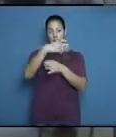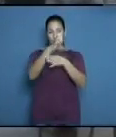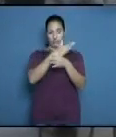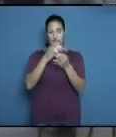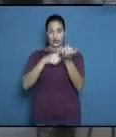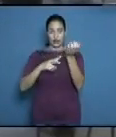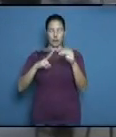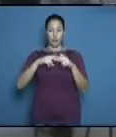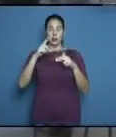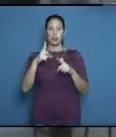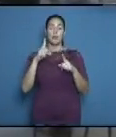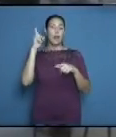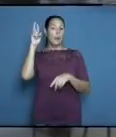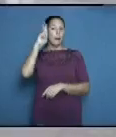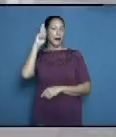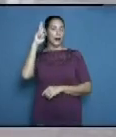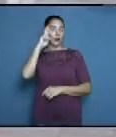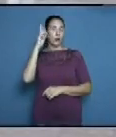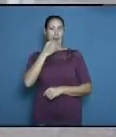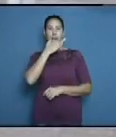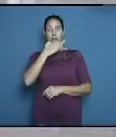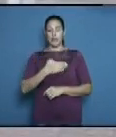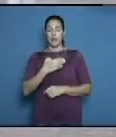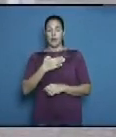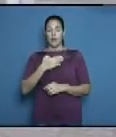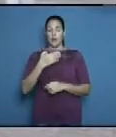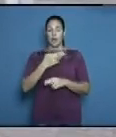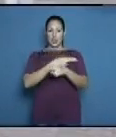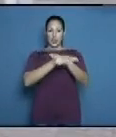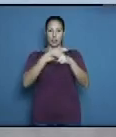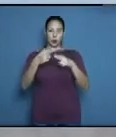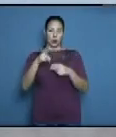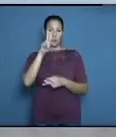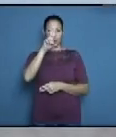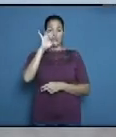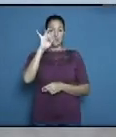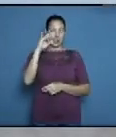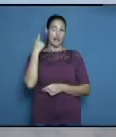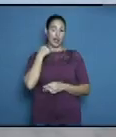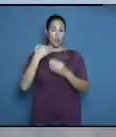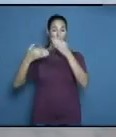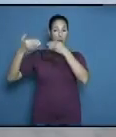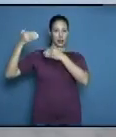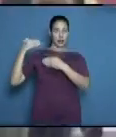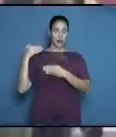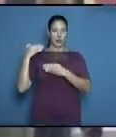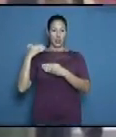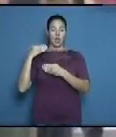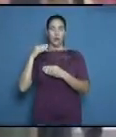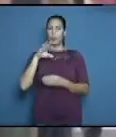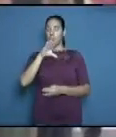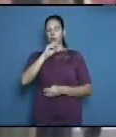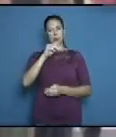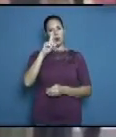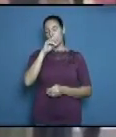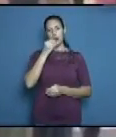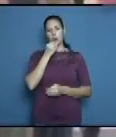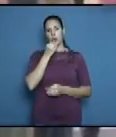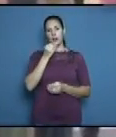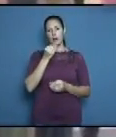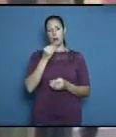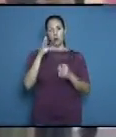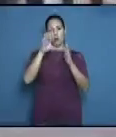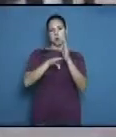Fidel Castro cuando hace 27 años hizo añicos las pretensiones de desestabilizarnos en actos de reafirmación